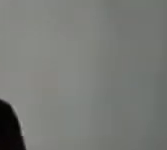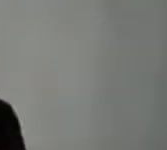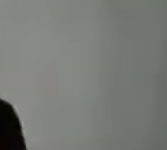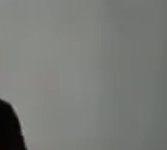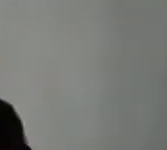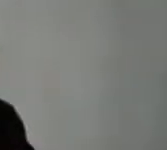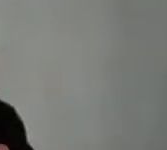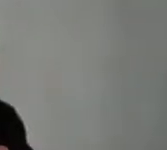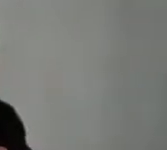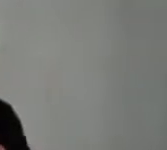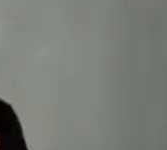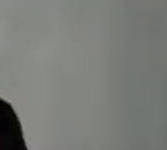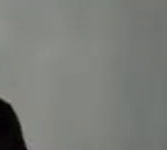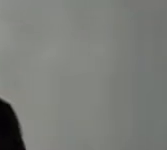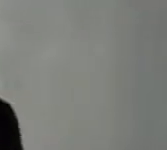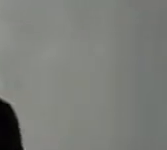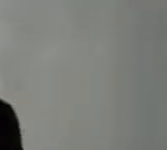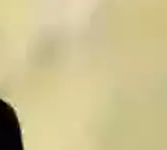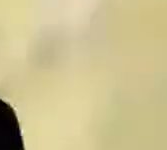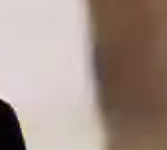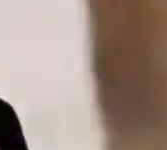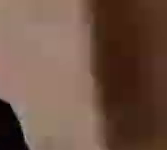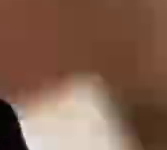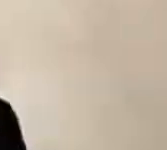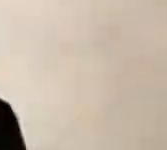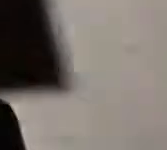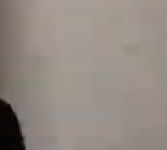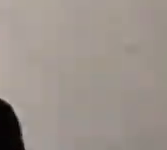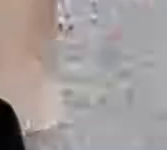nos y nosotras. Hashtag, paridad de género.